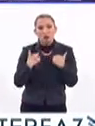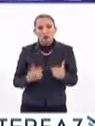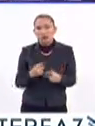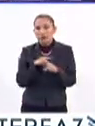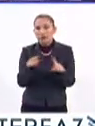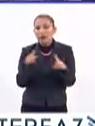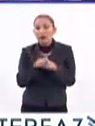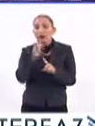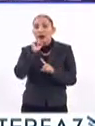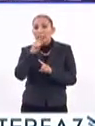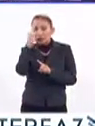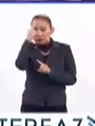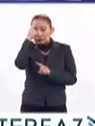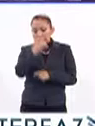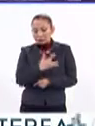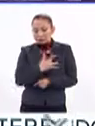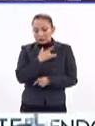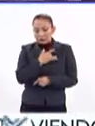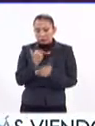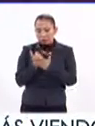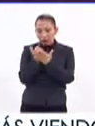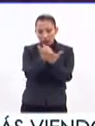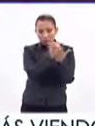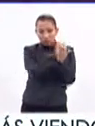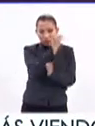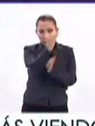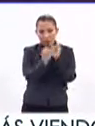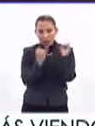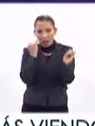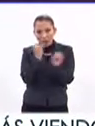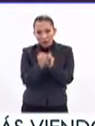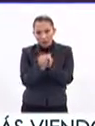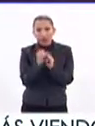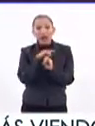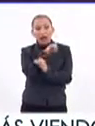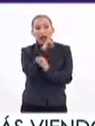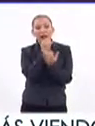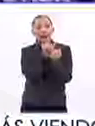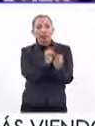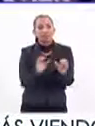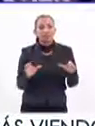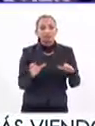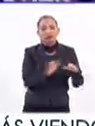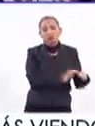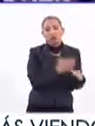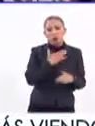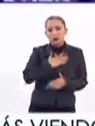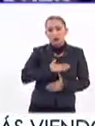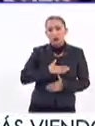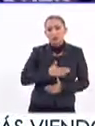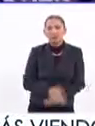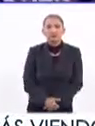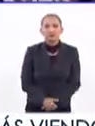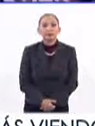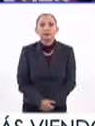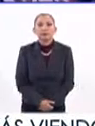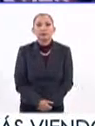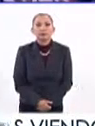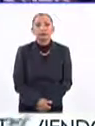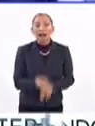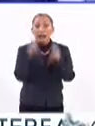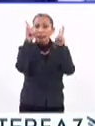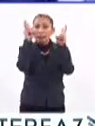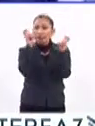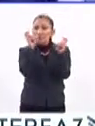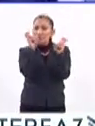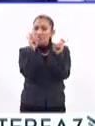y la conciencia de solidaridad internacional en la independencia y en la justicia. El tema